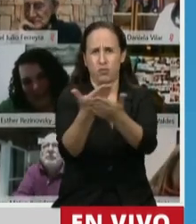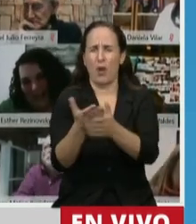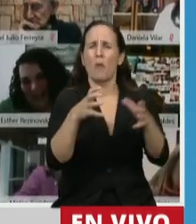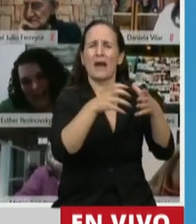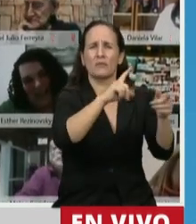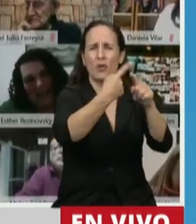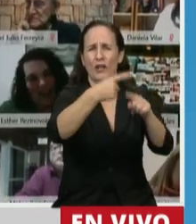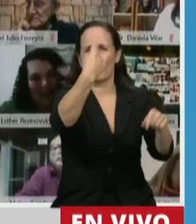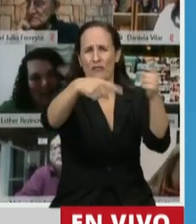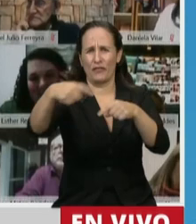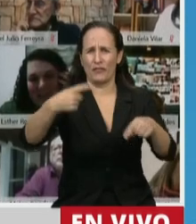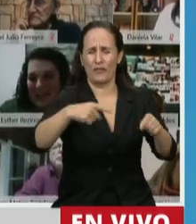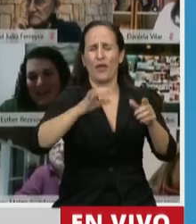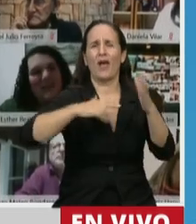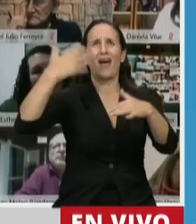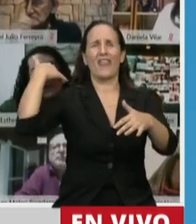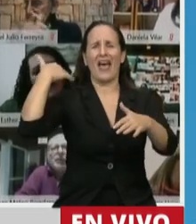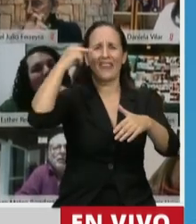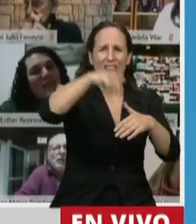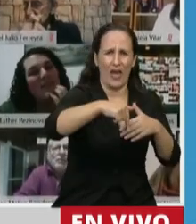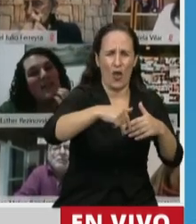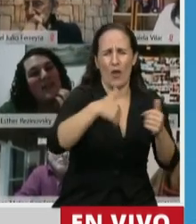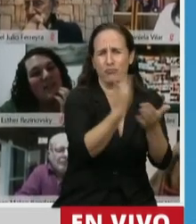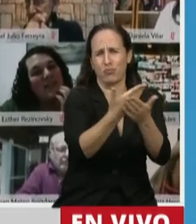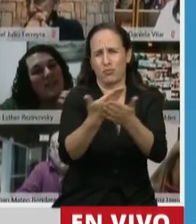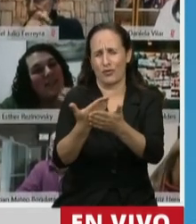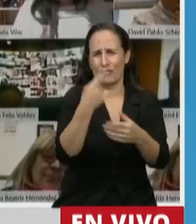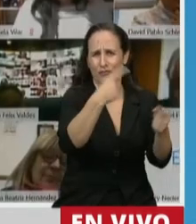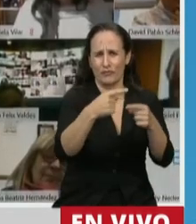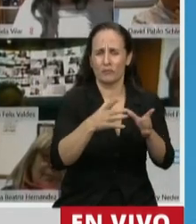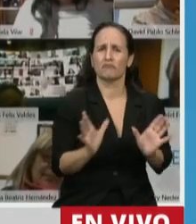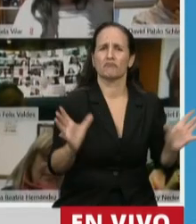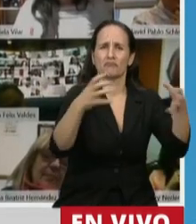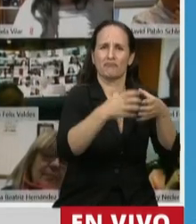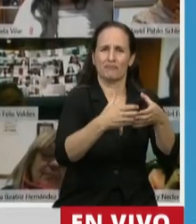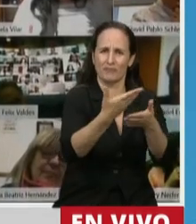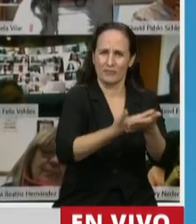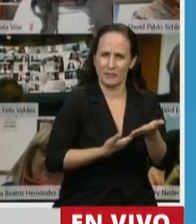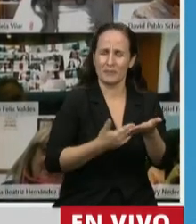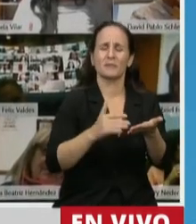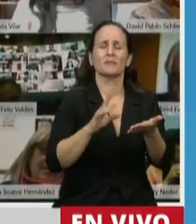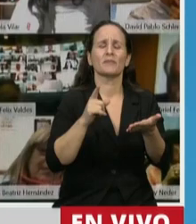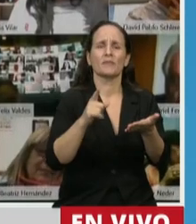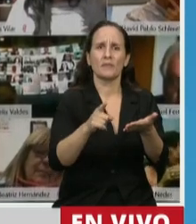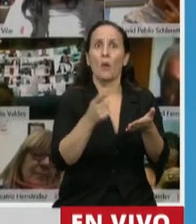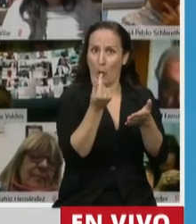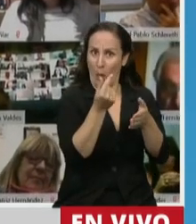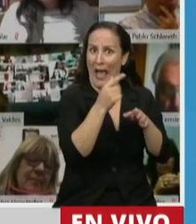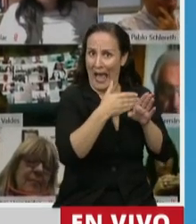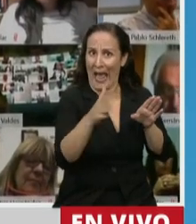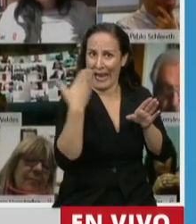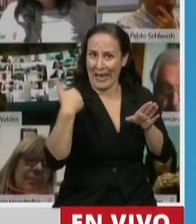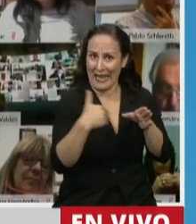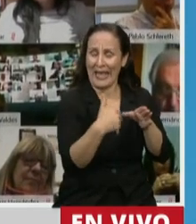bloques, de distintas épocas también, todas por supuesto que estaban con Estado parlamentario, pero también